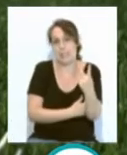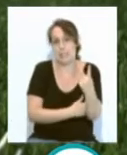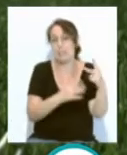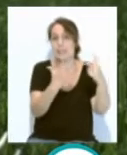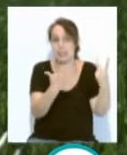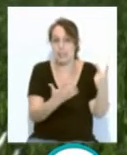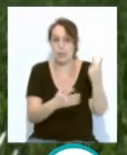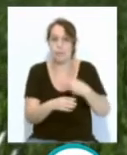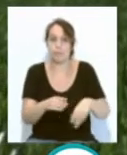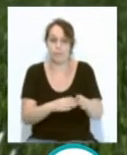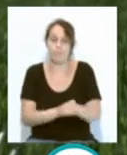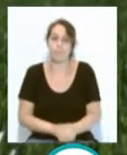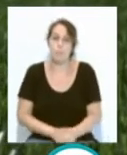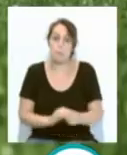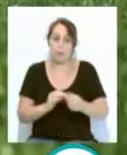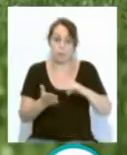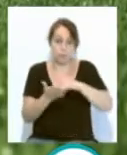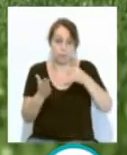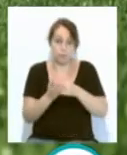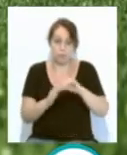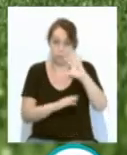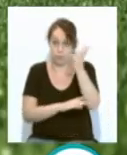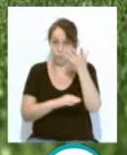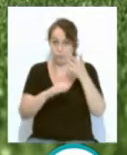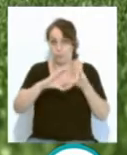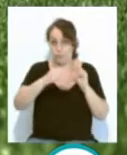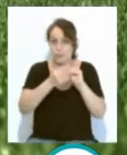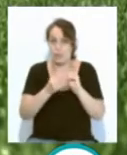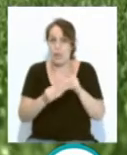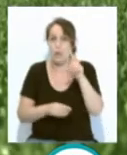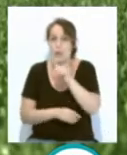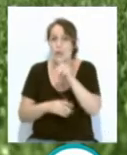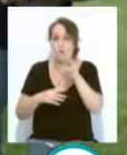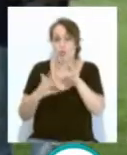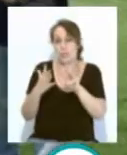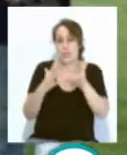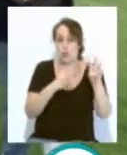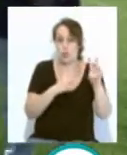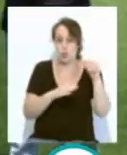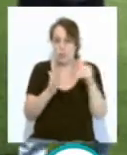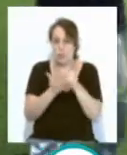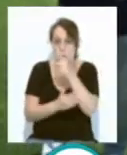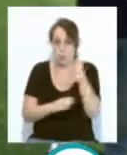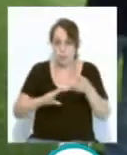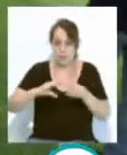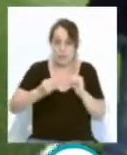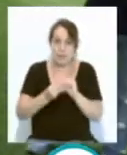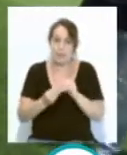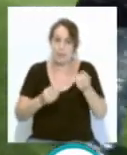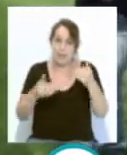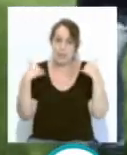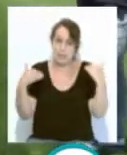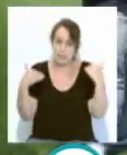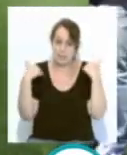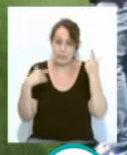euros. En cuanto al proyecto de climatización, se invertirán 188.000 euros para climatizar zonas pendientes como el gimnasio o la sala de